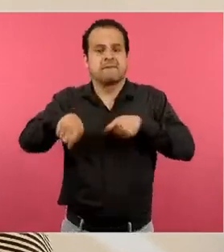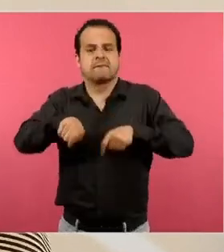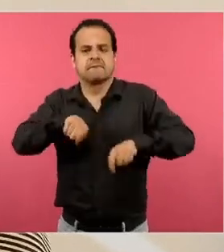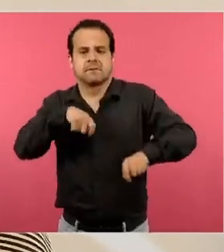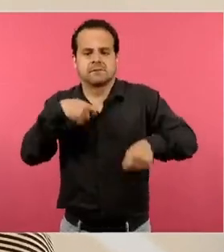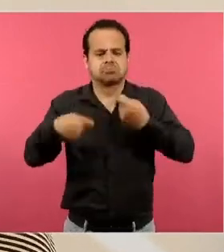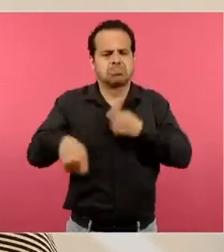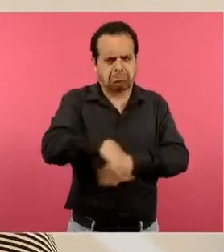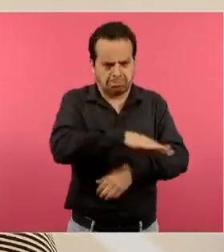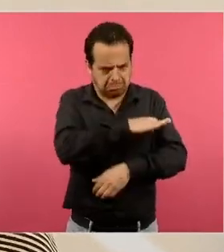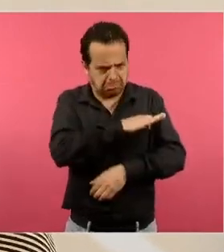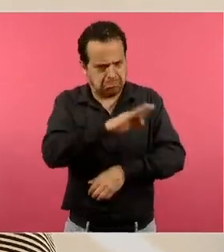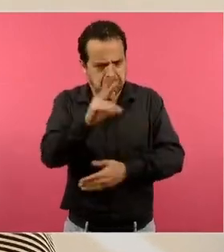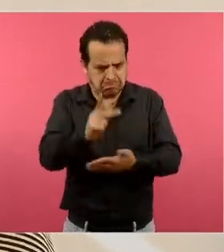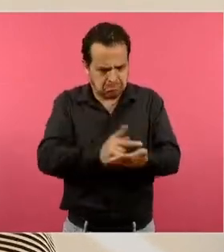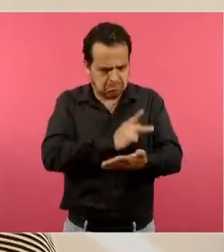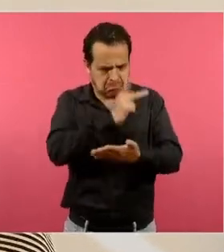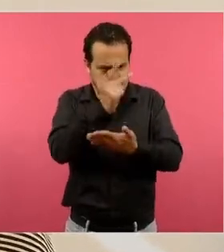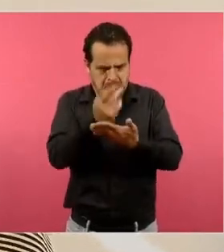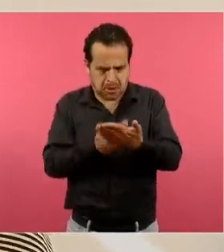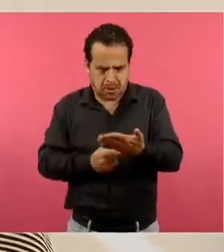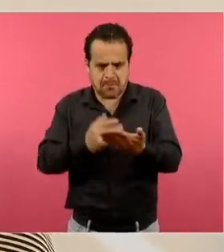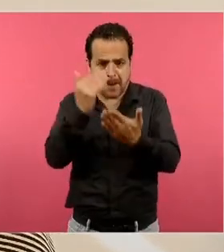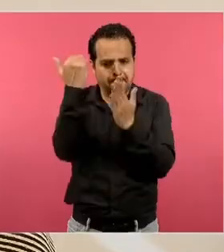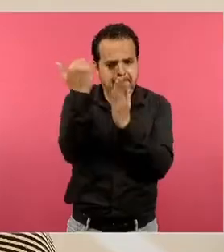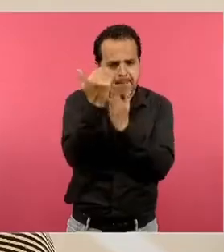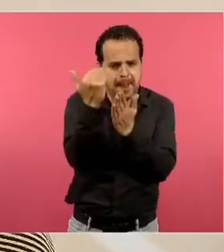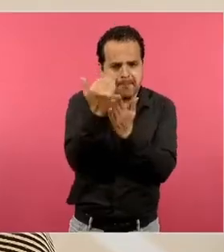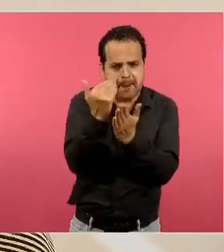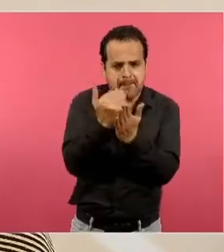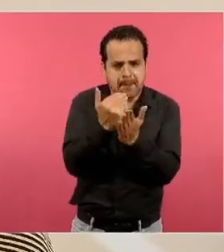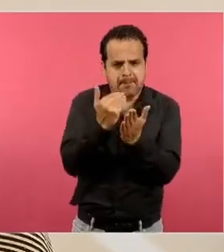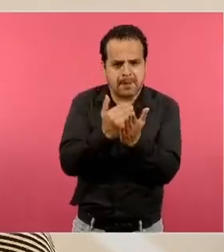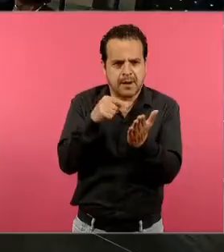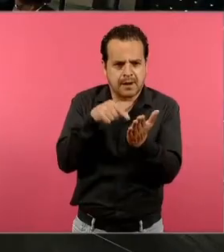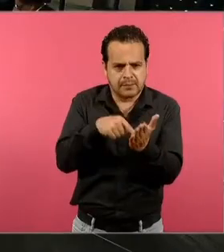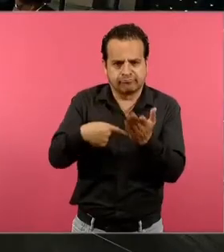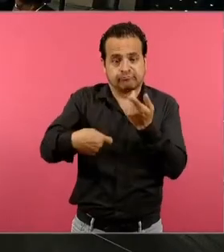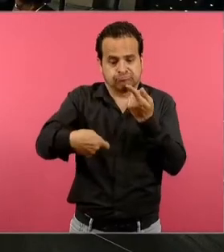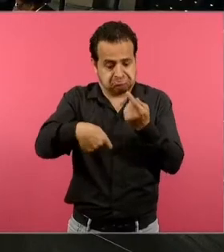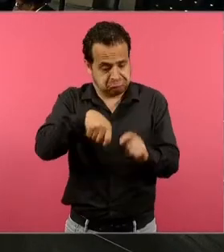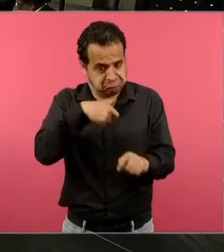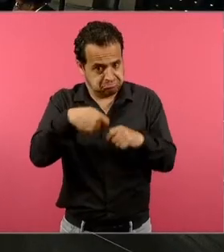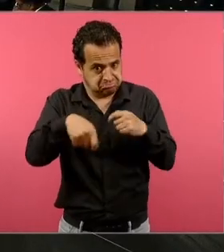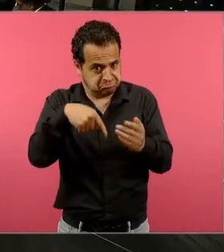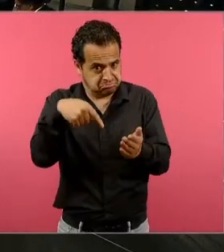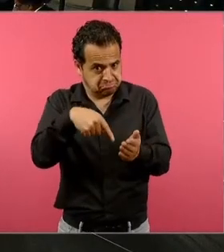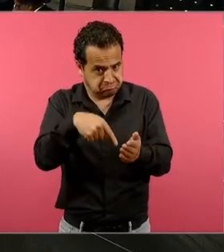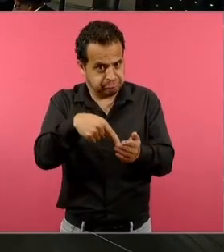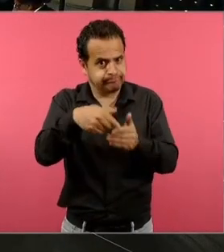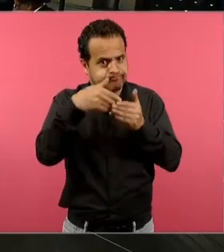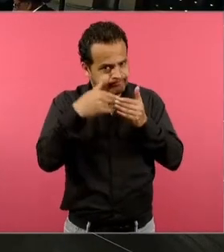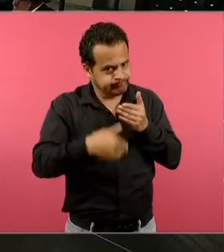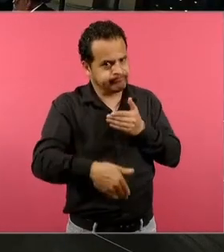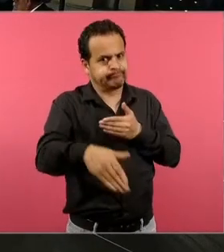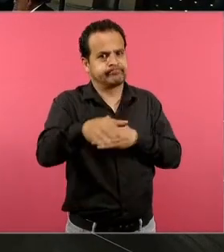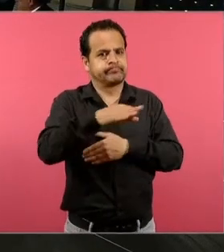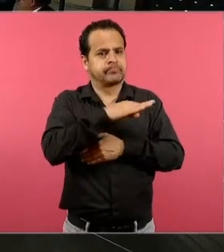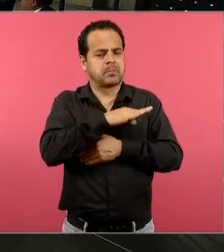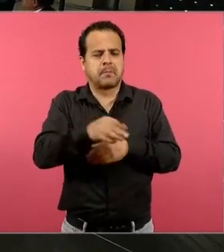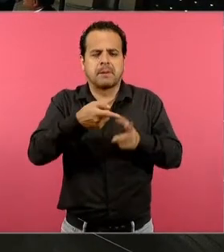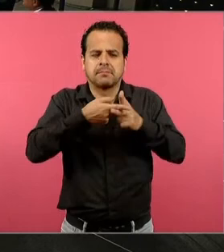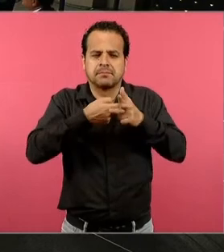posibilidad de reenvío para que entonces esto que ha pasado durante el ciclo escolar que terminó, se capitalice y se pueda entonces tener